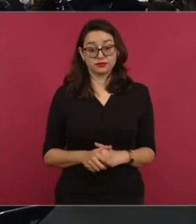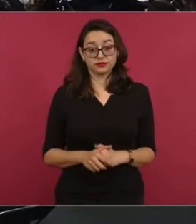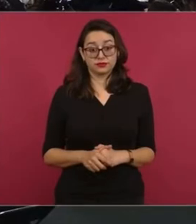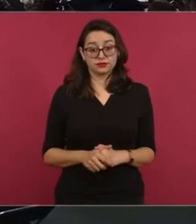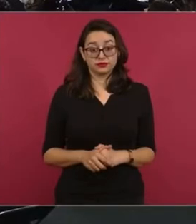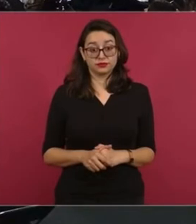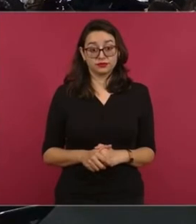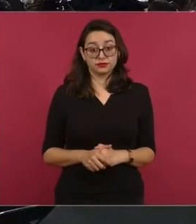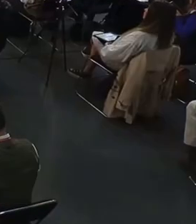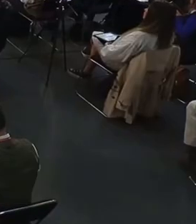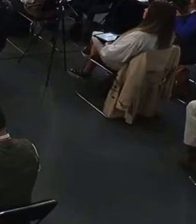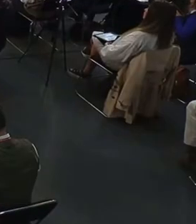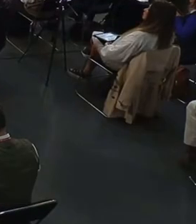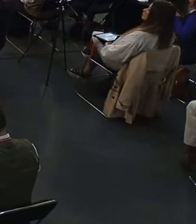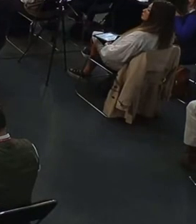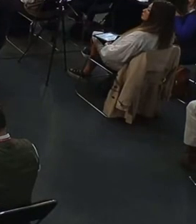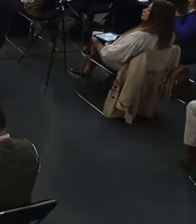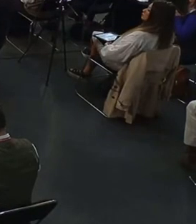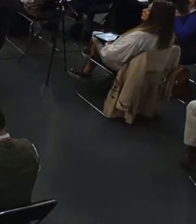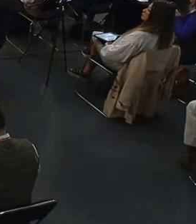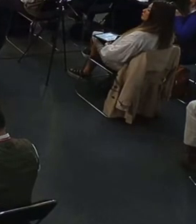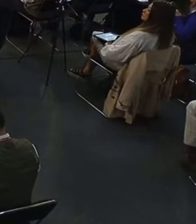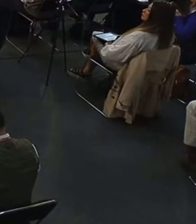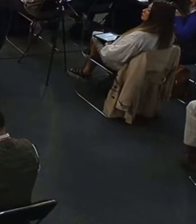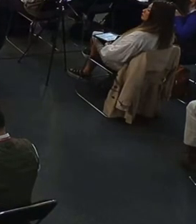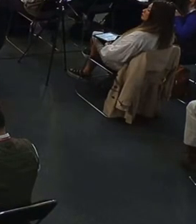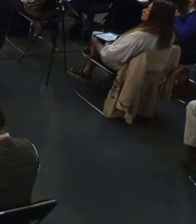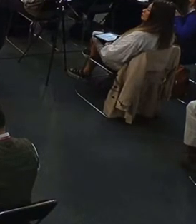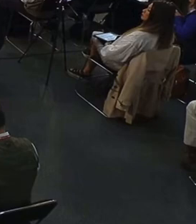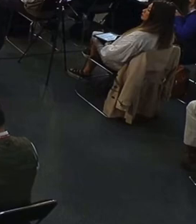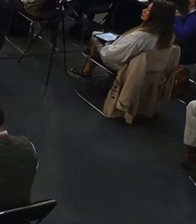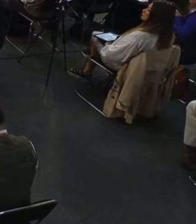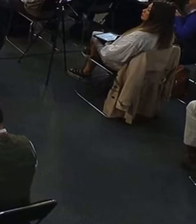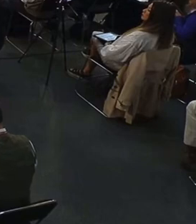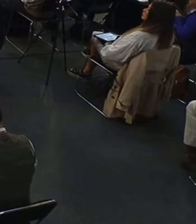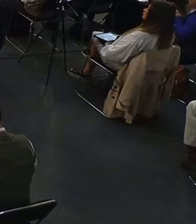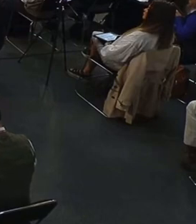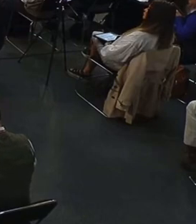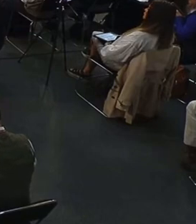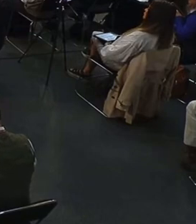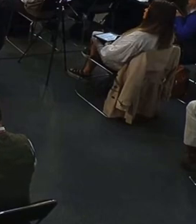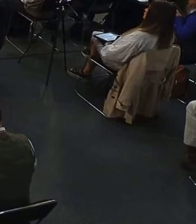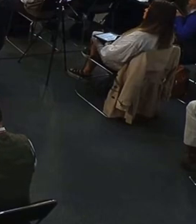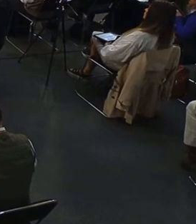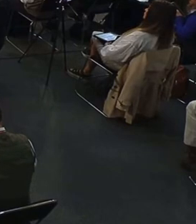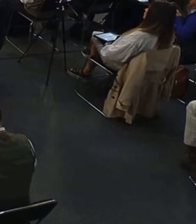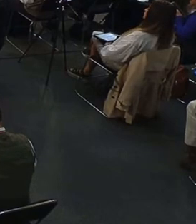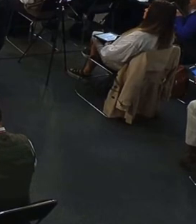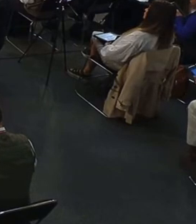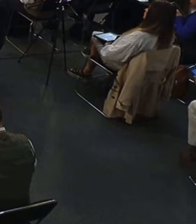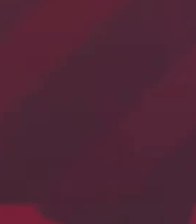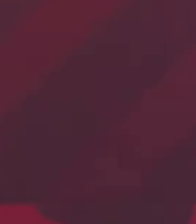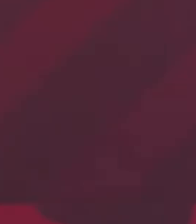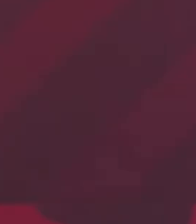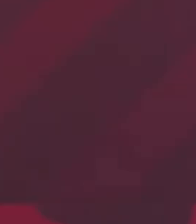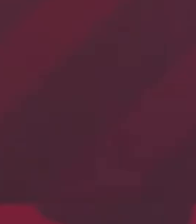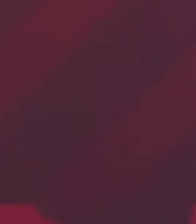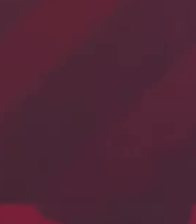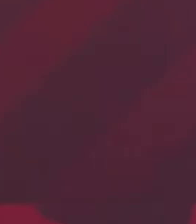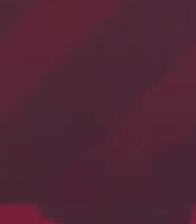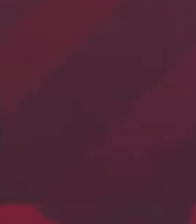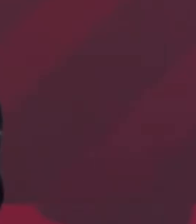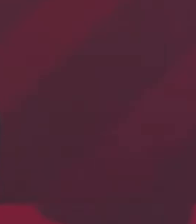Presidente, lo de la Corte pretende tirar la industria eléctrica. Sí,